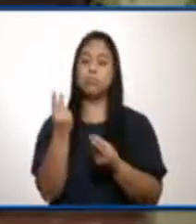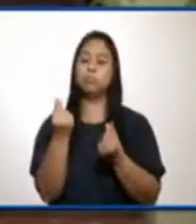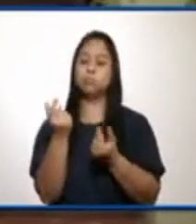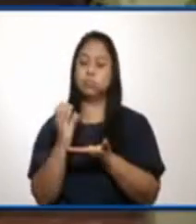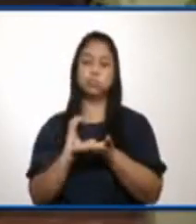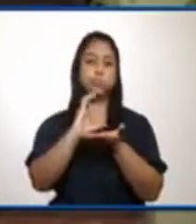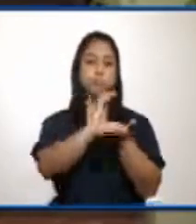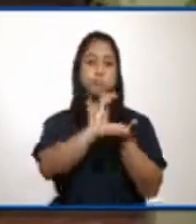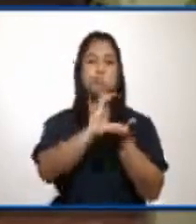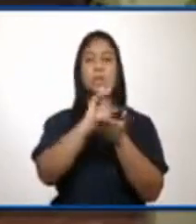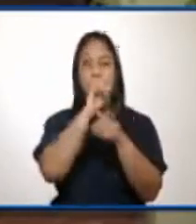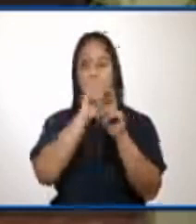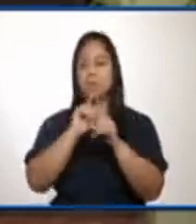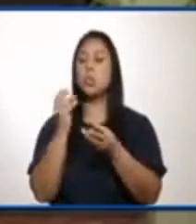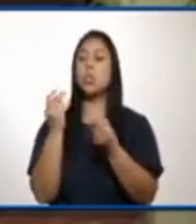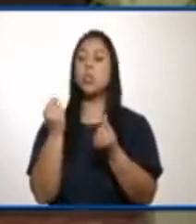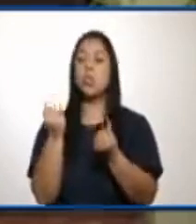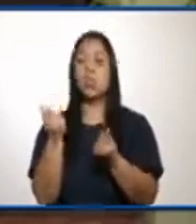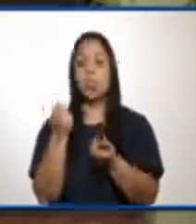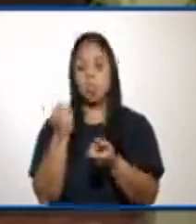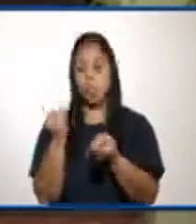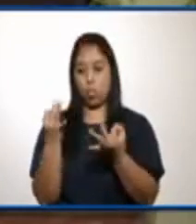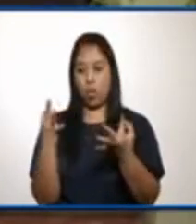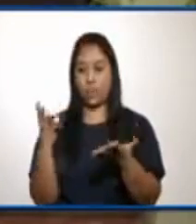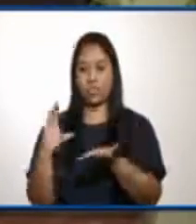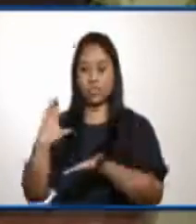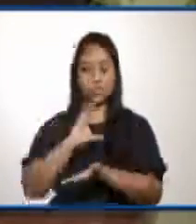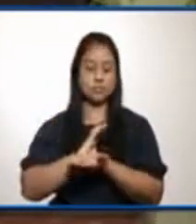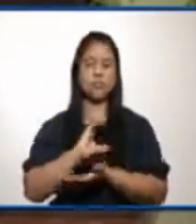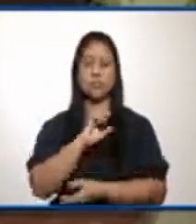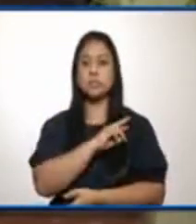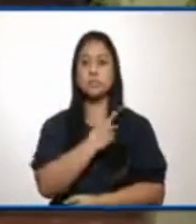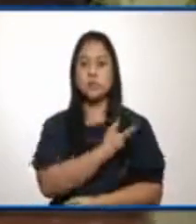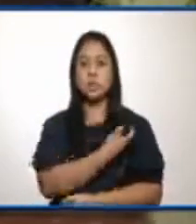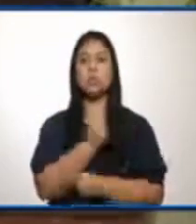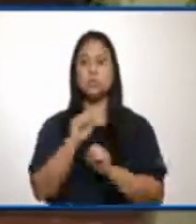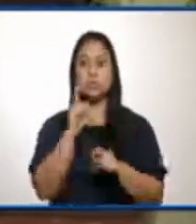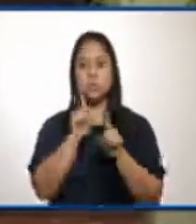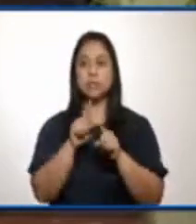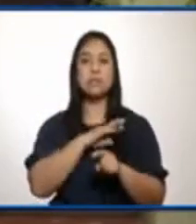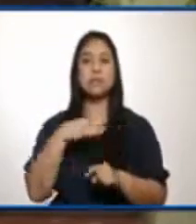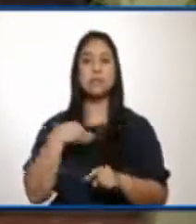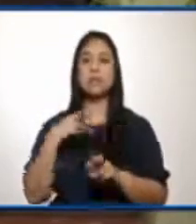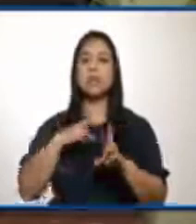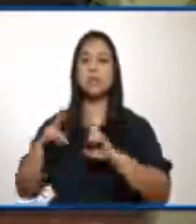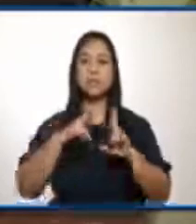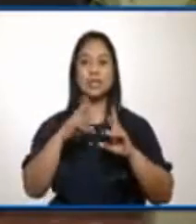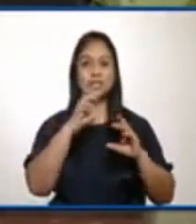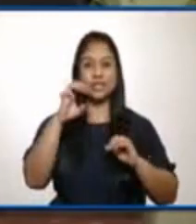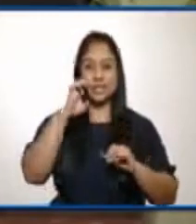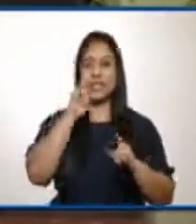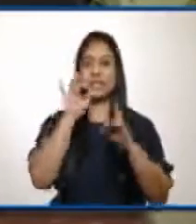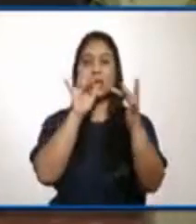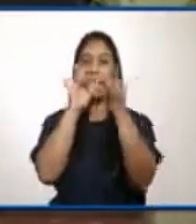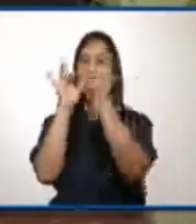Hemos tenido, y con el apoyo del Ministerio de Relaciones Exteriores y la Presidencia, enlaces con diferentes países